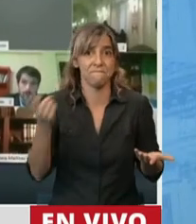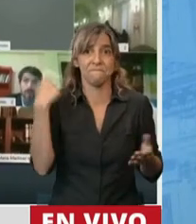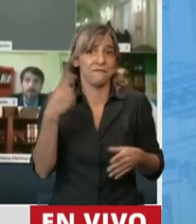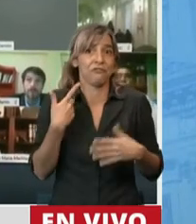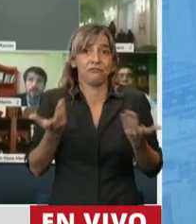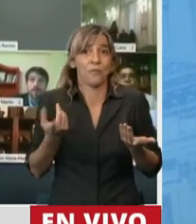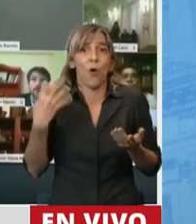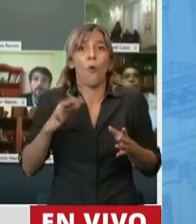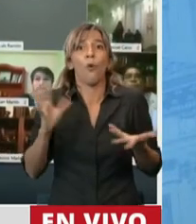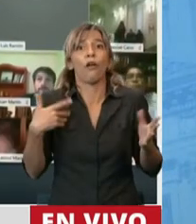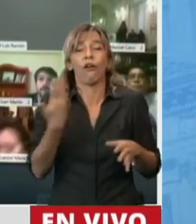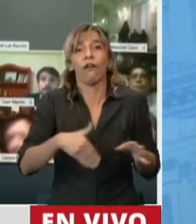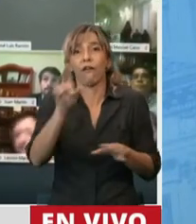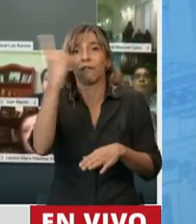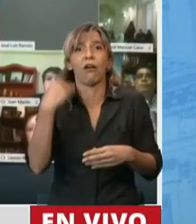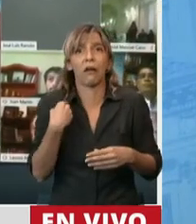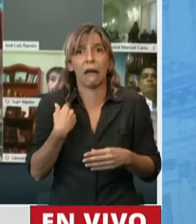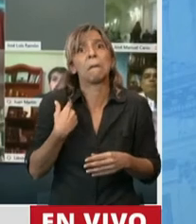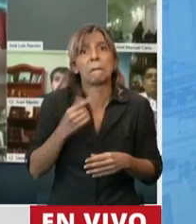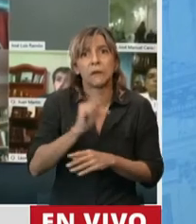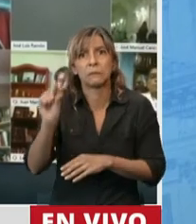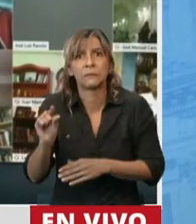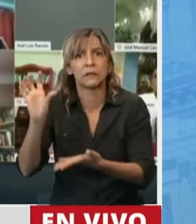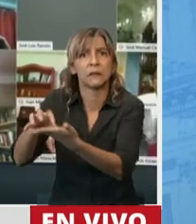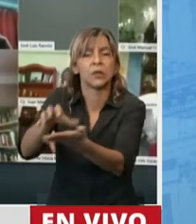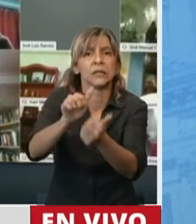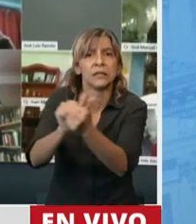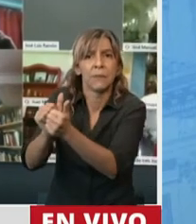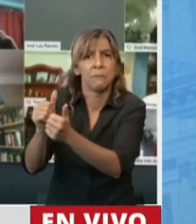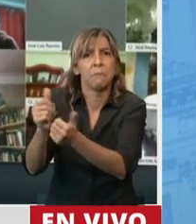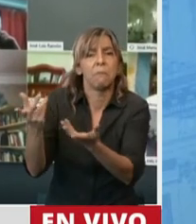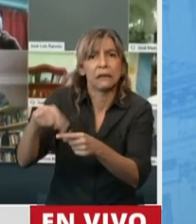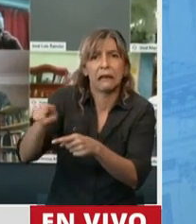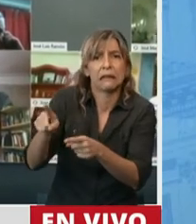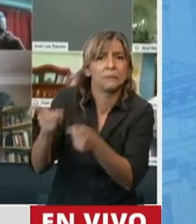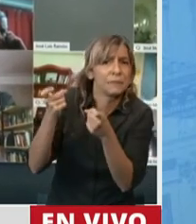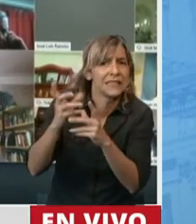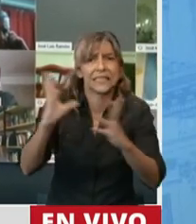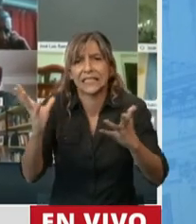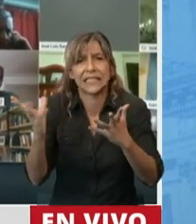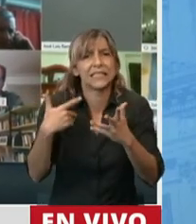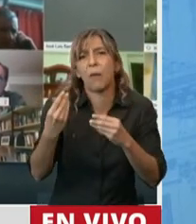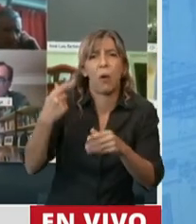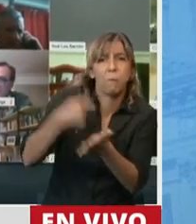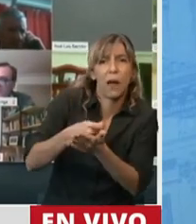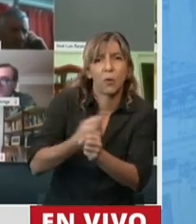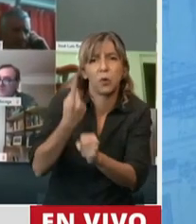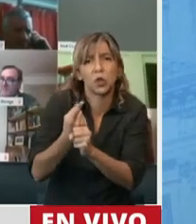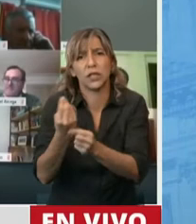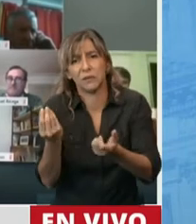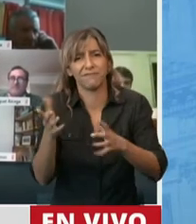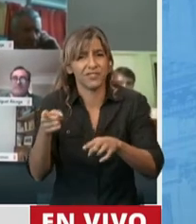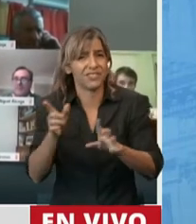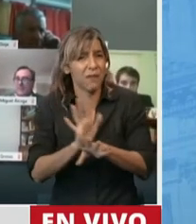empresas cuando ya están en cesación de pago, la verdad que no se entiende cómo esto se puede